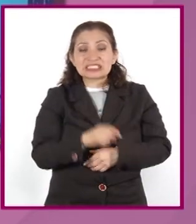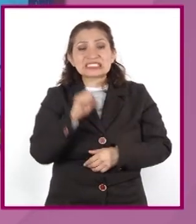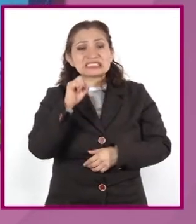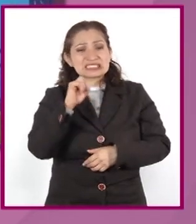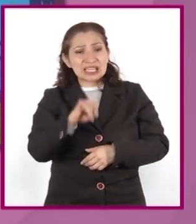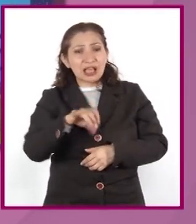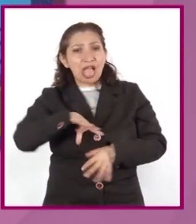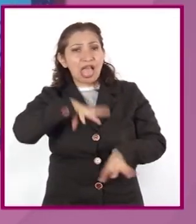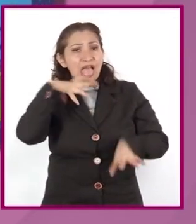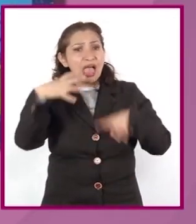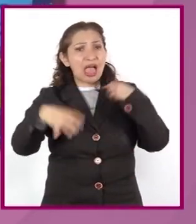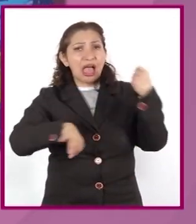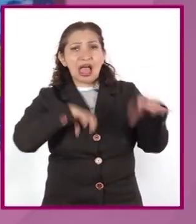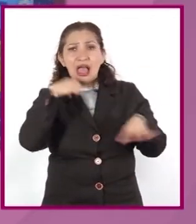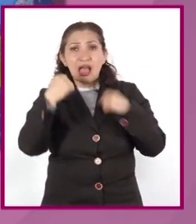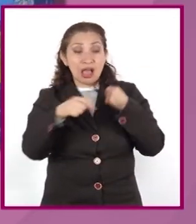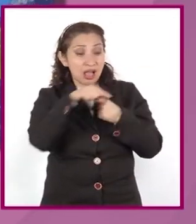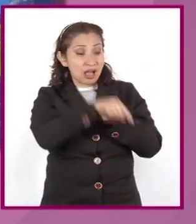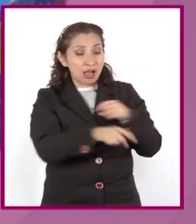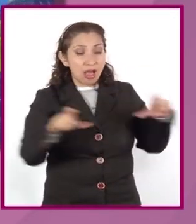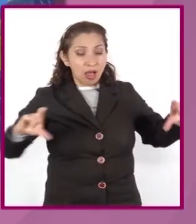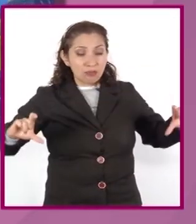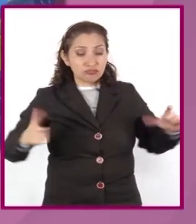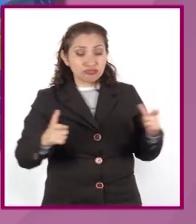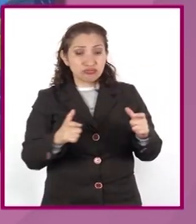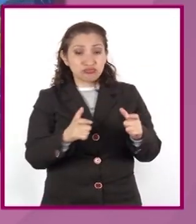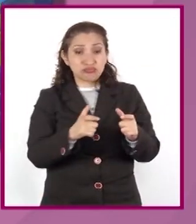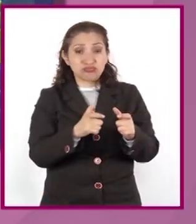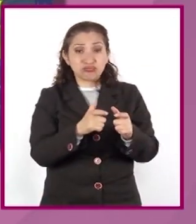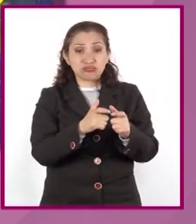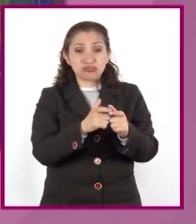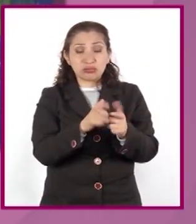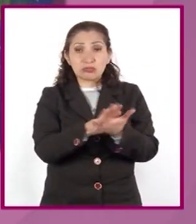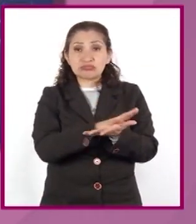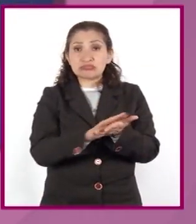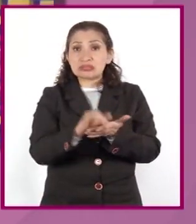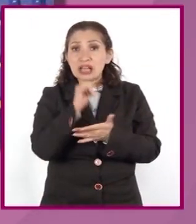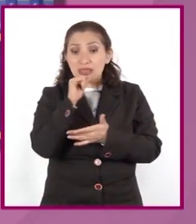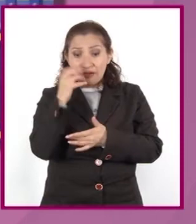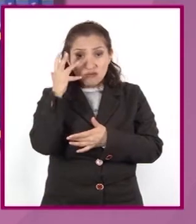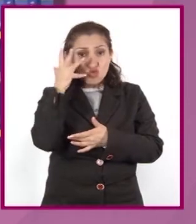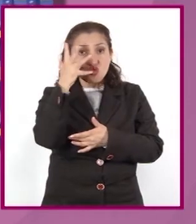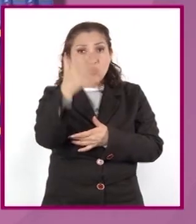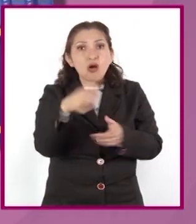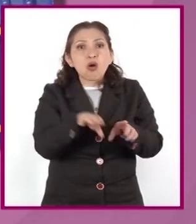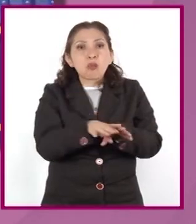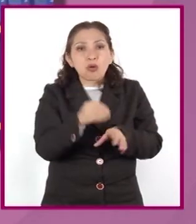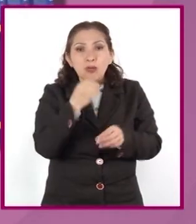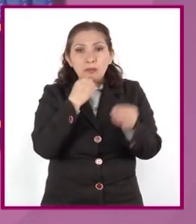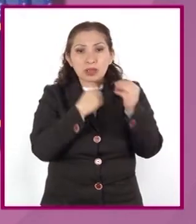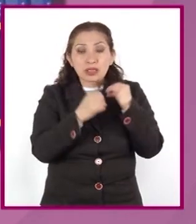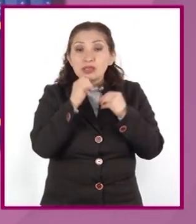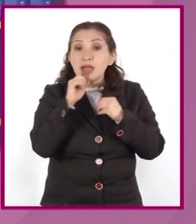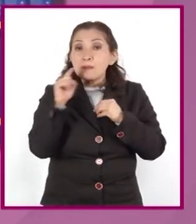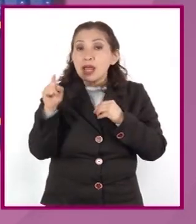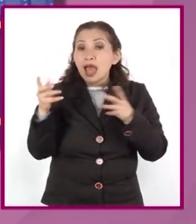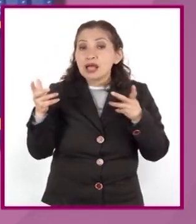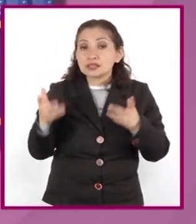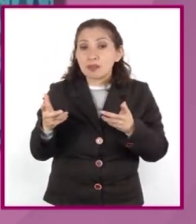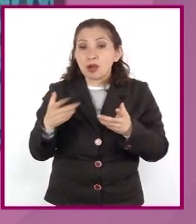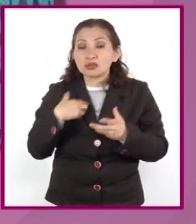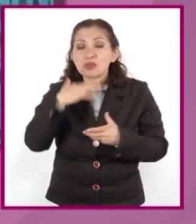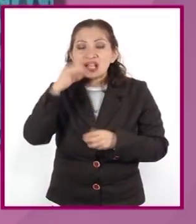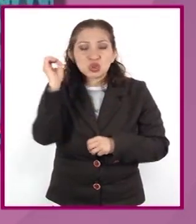de manera excesiva, los recursos se agotan rápidamente, dejándonos sin nada en un futuro cercano. Y también generamos